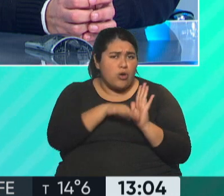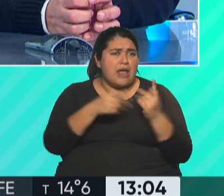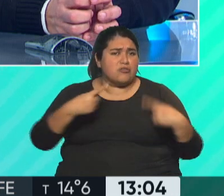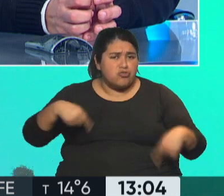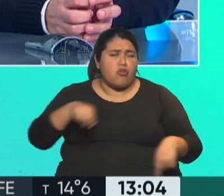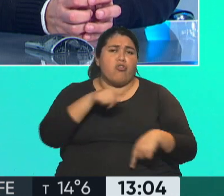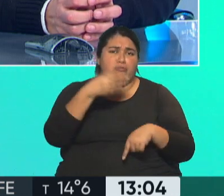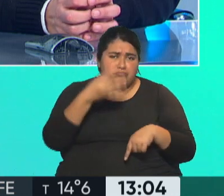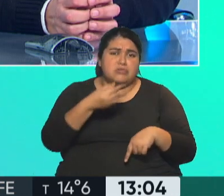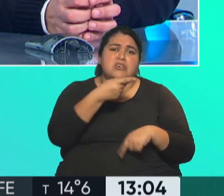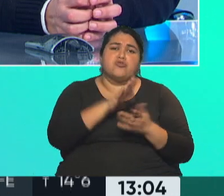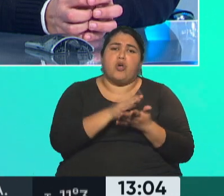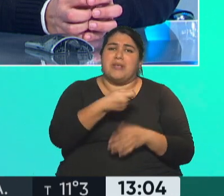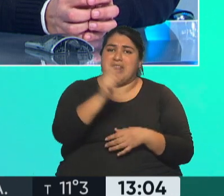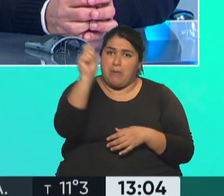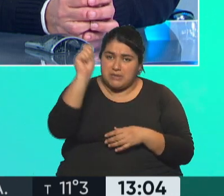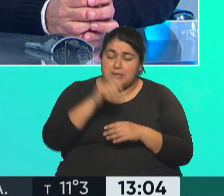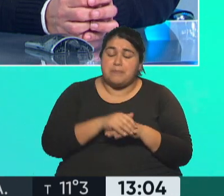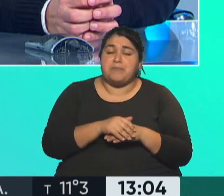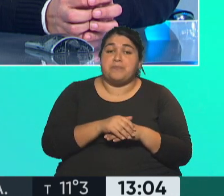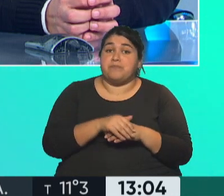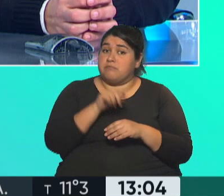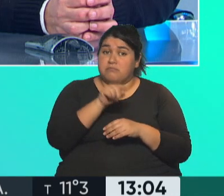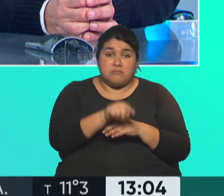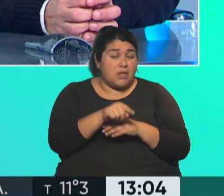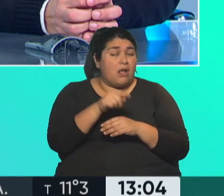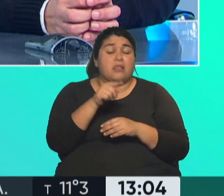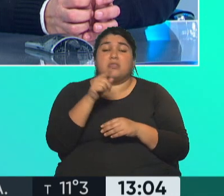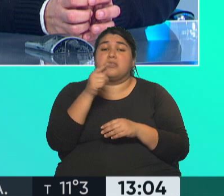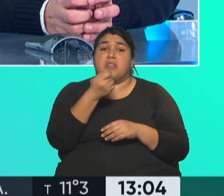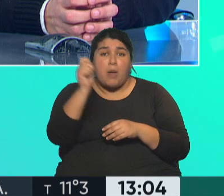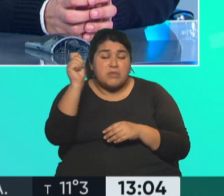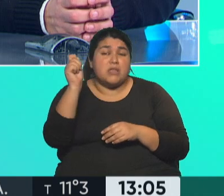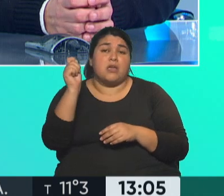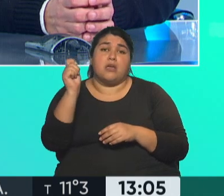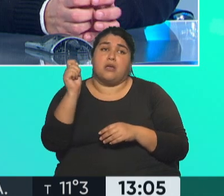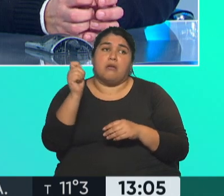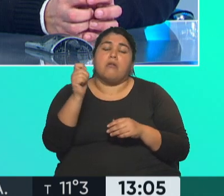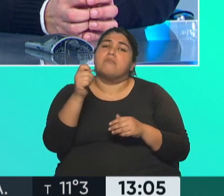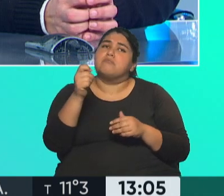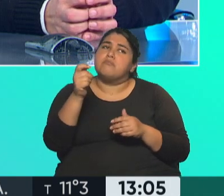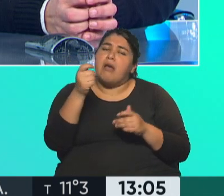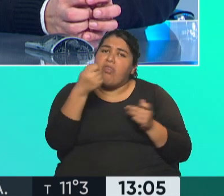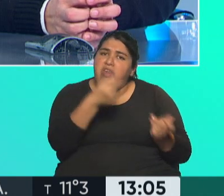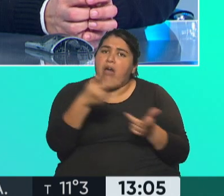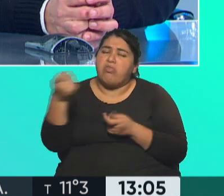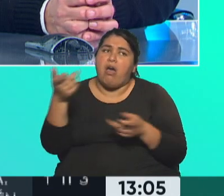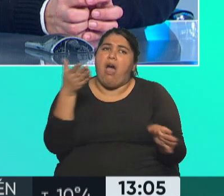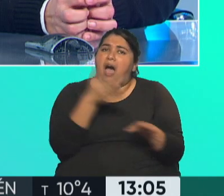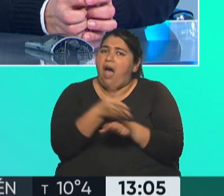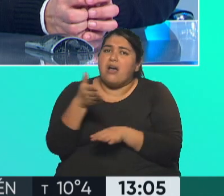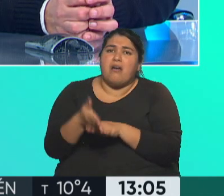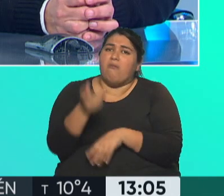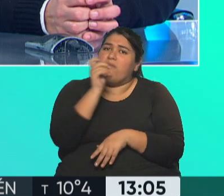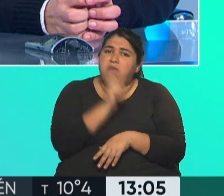del CUD en la Argentina, que este trámite esté, que se facilite todo lo más posible el acceso de las personas